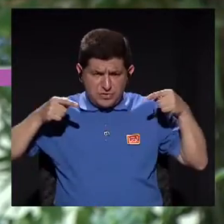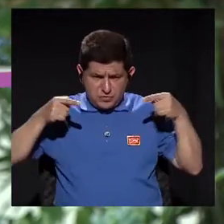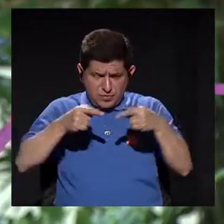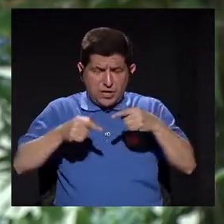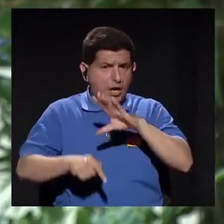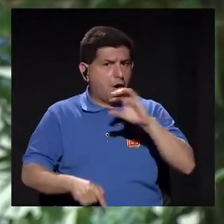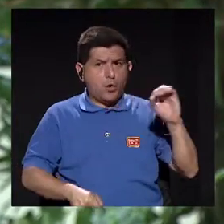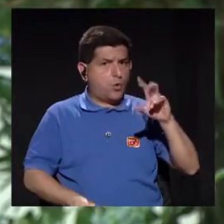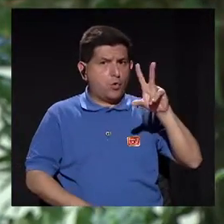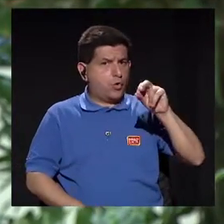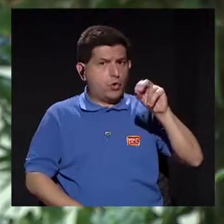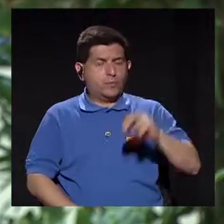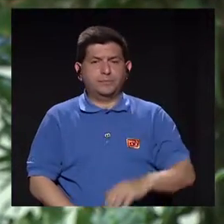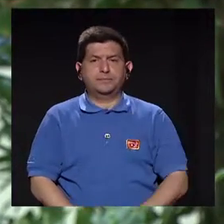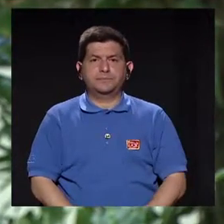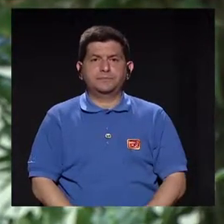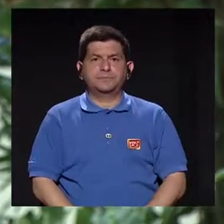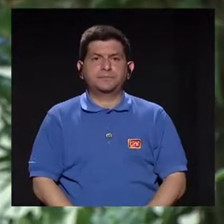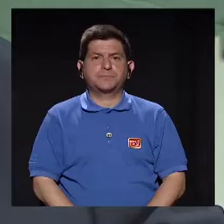necesariamente?